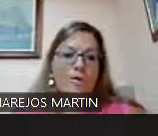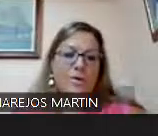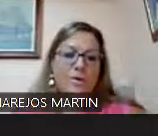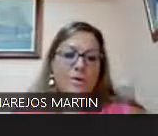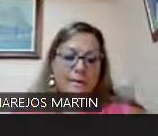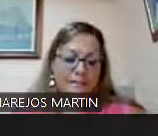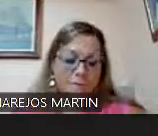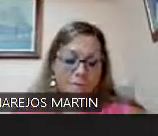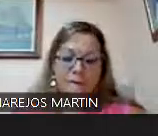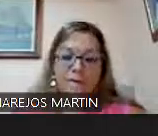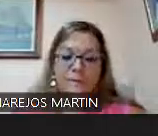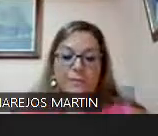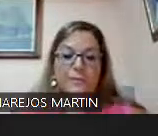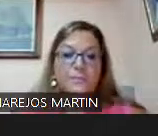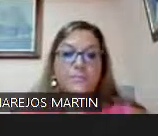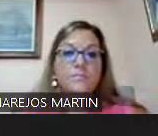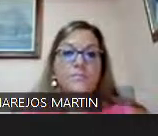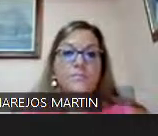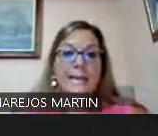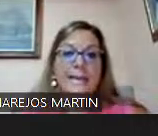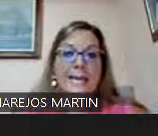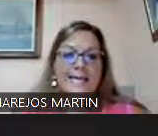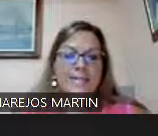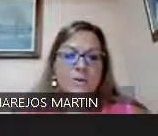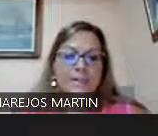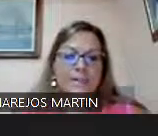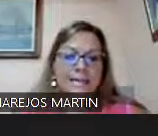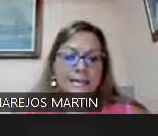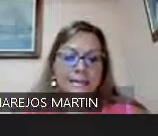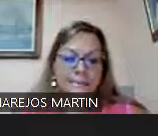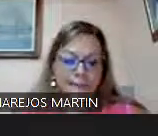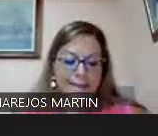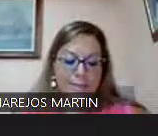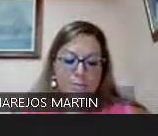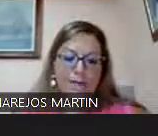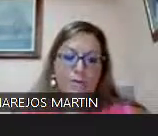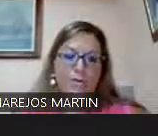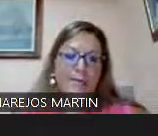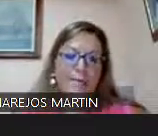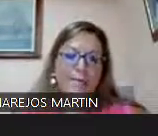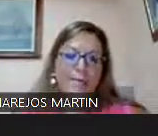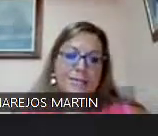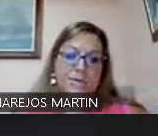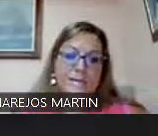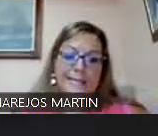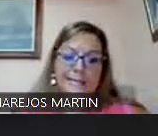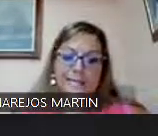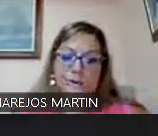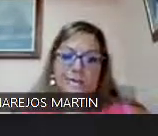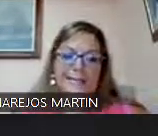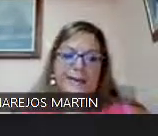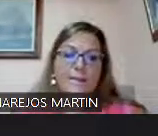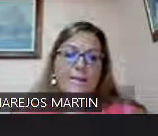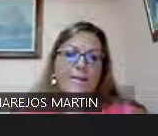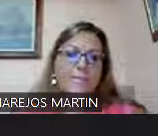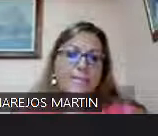veremos a lo largo de esta exposición. En ese plano que tienen en la imagen es un plano de 1519